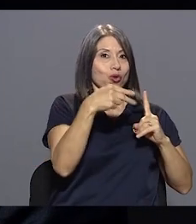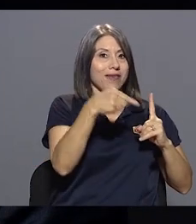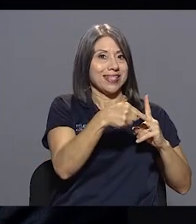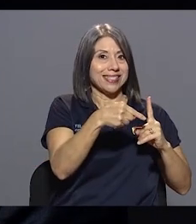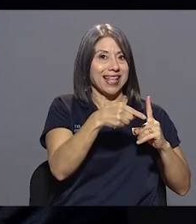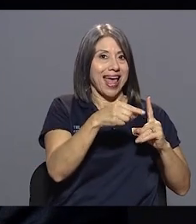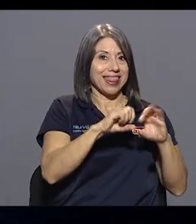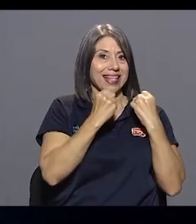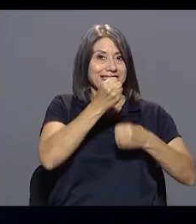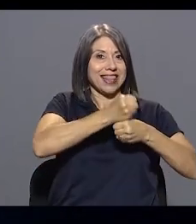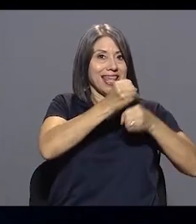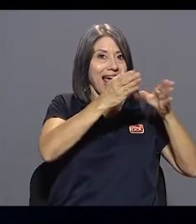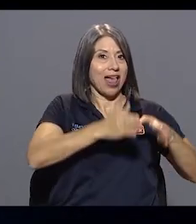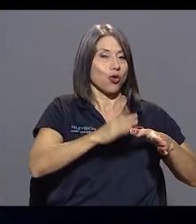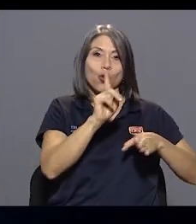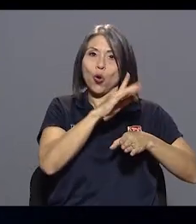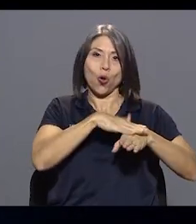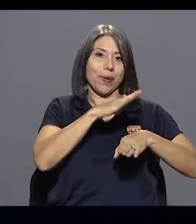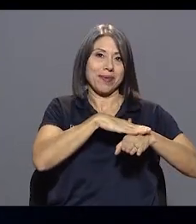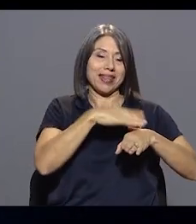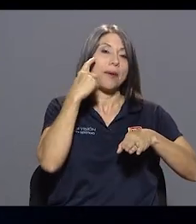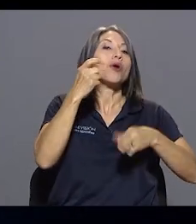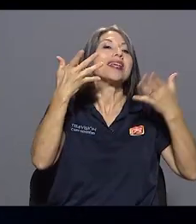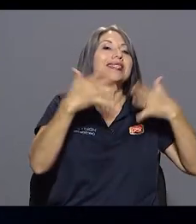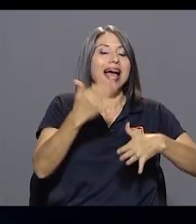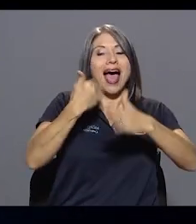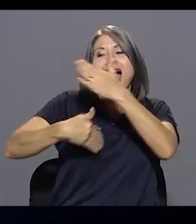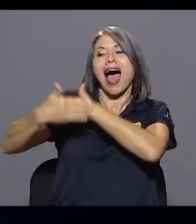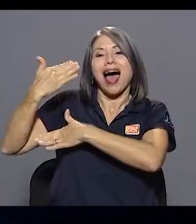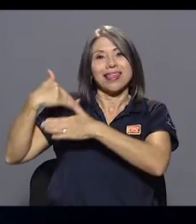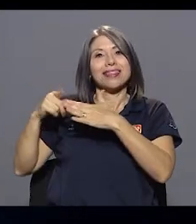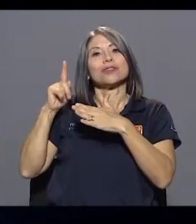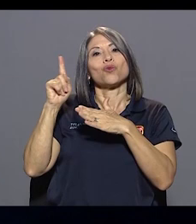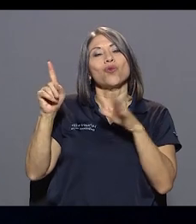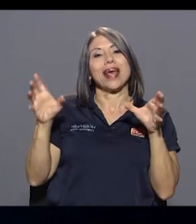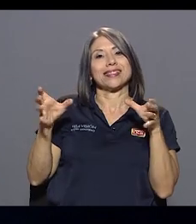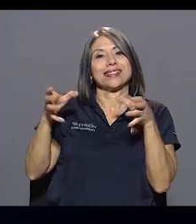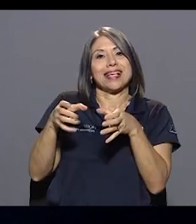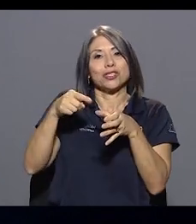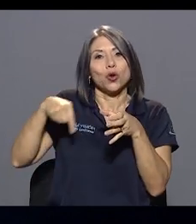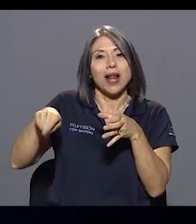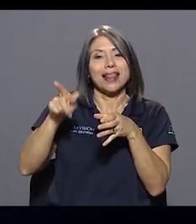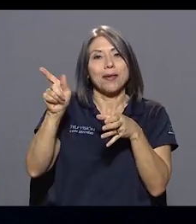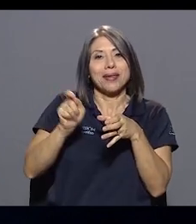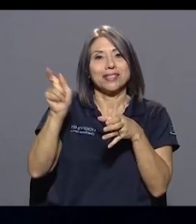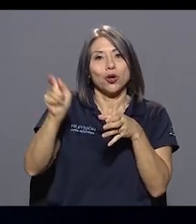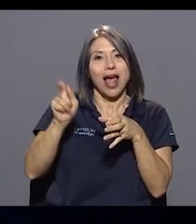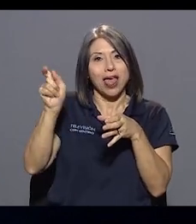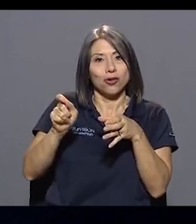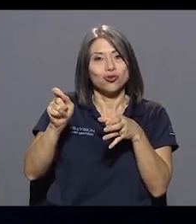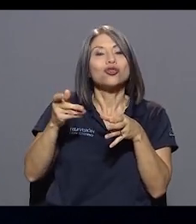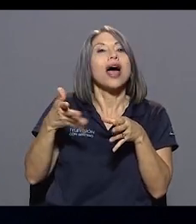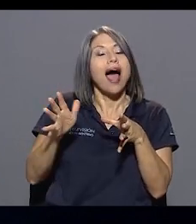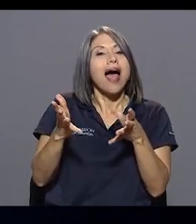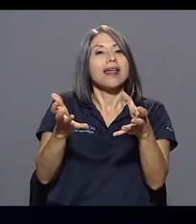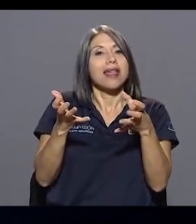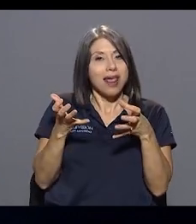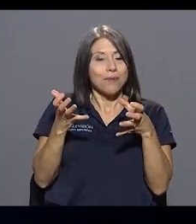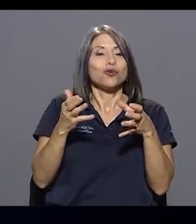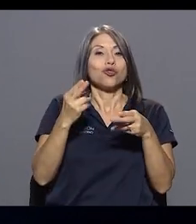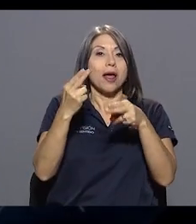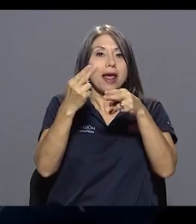un antecedente que es una seccional de pensionados y entonces queremos organizar este sector,